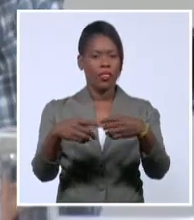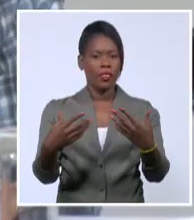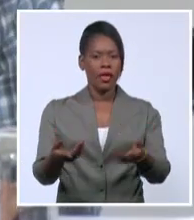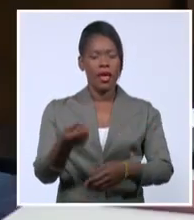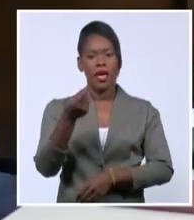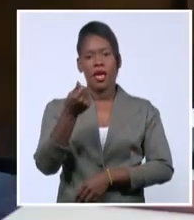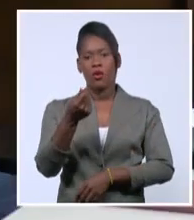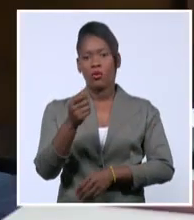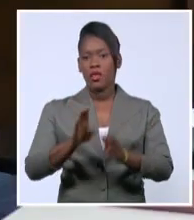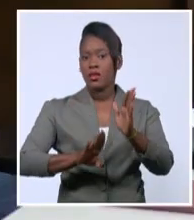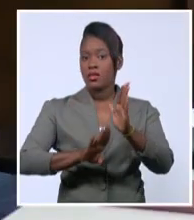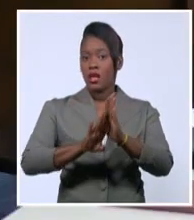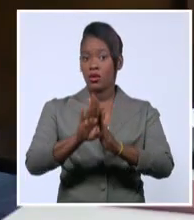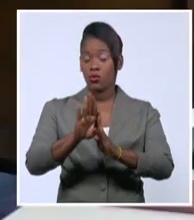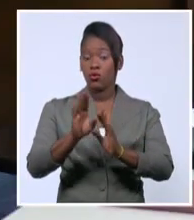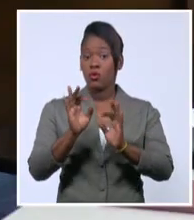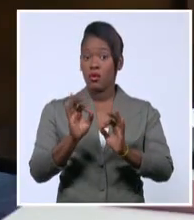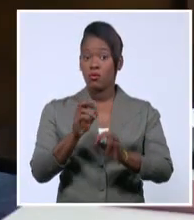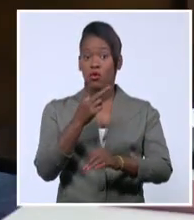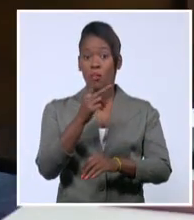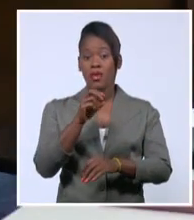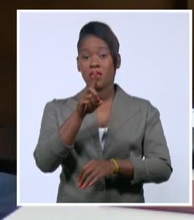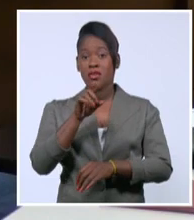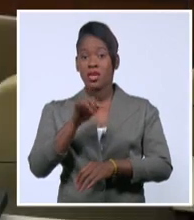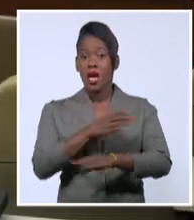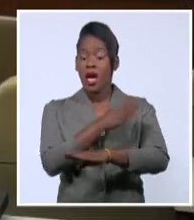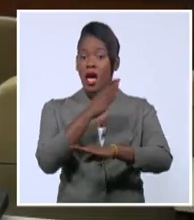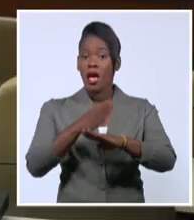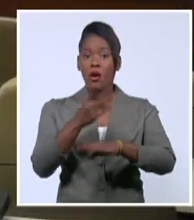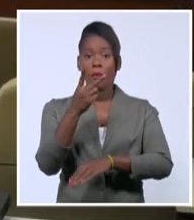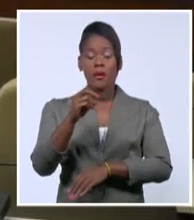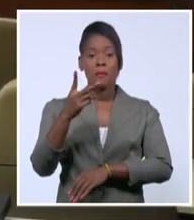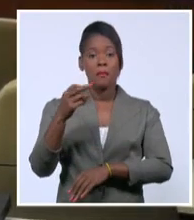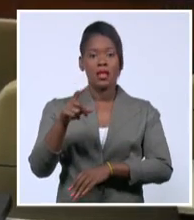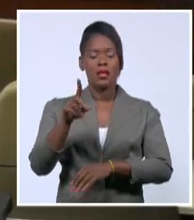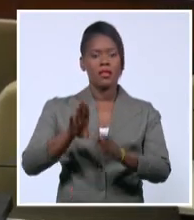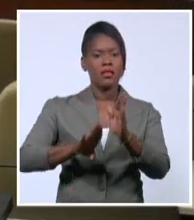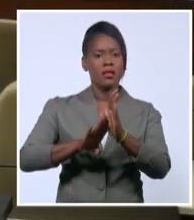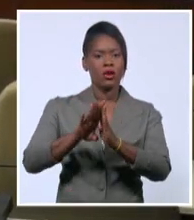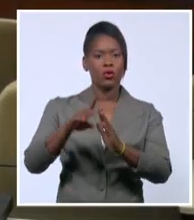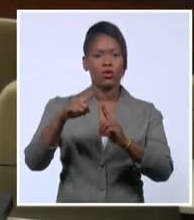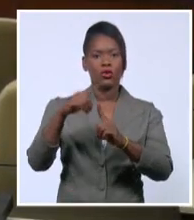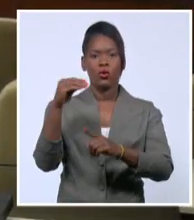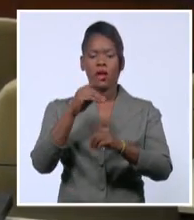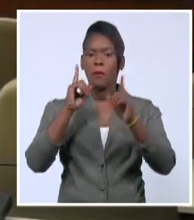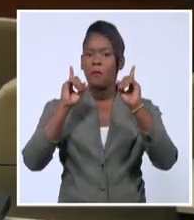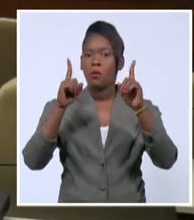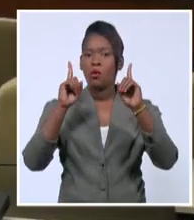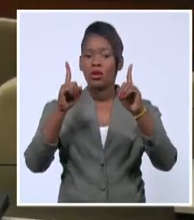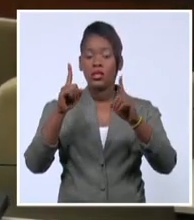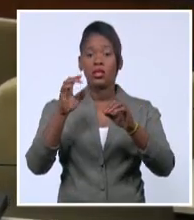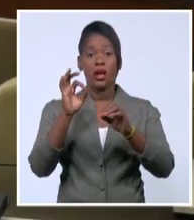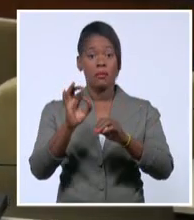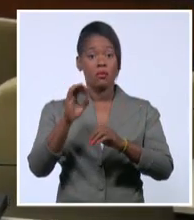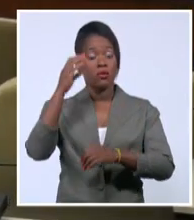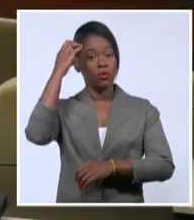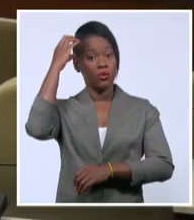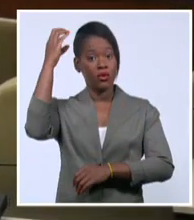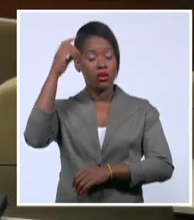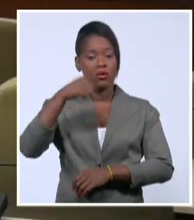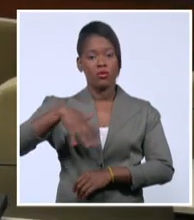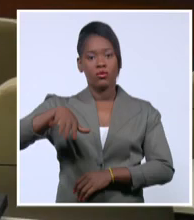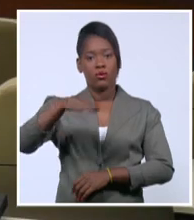2016-2020 y un informe del estado de la implementación de los lineamientos de la política económica y social del partido y la